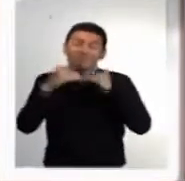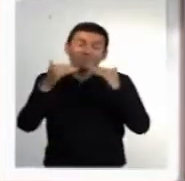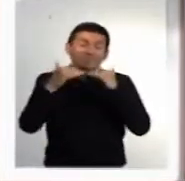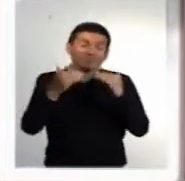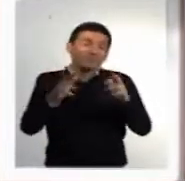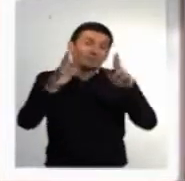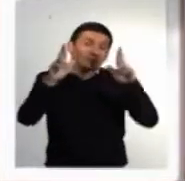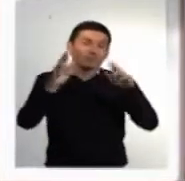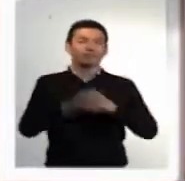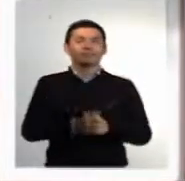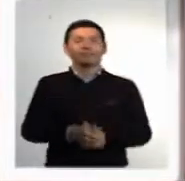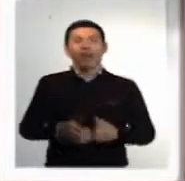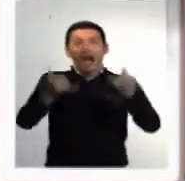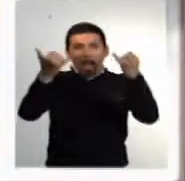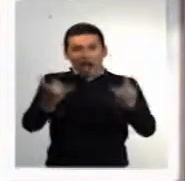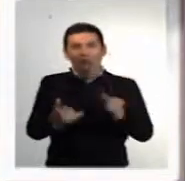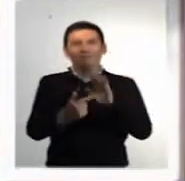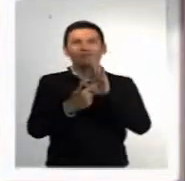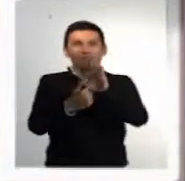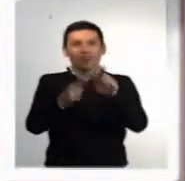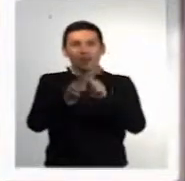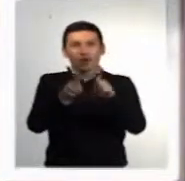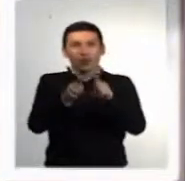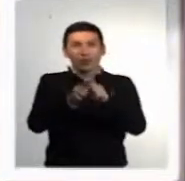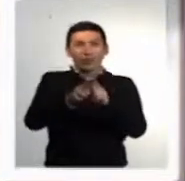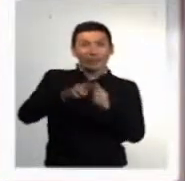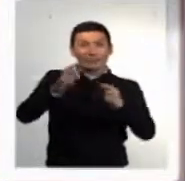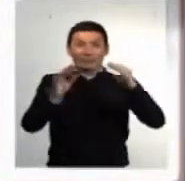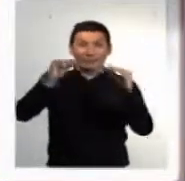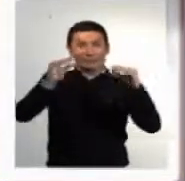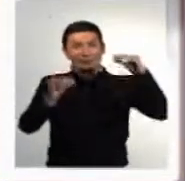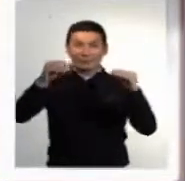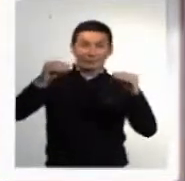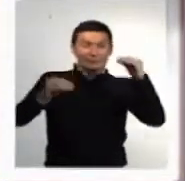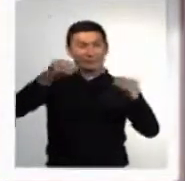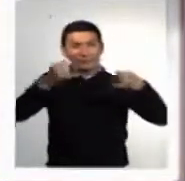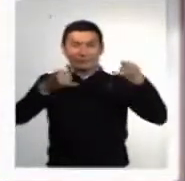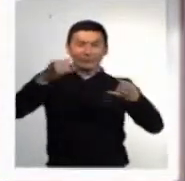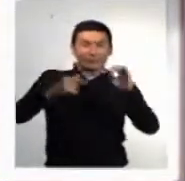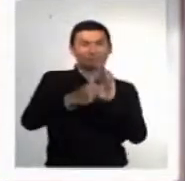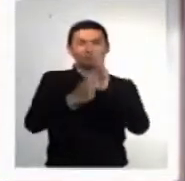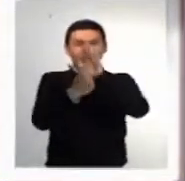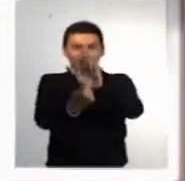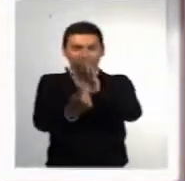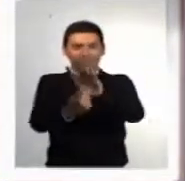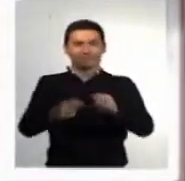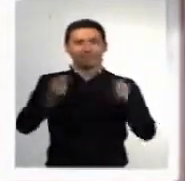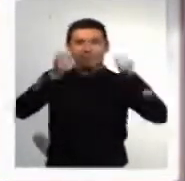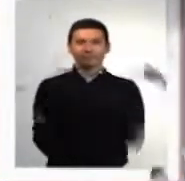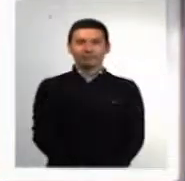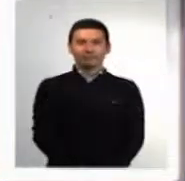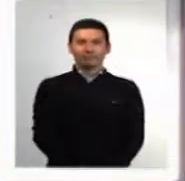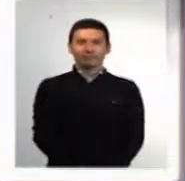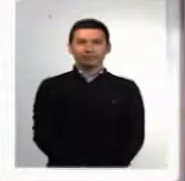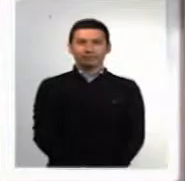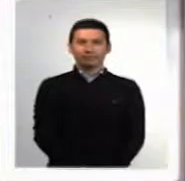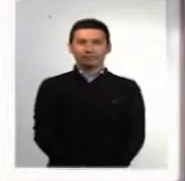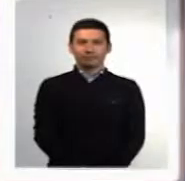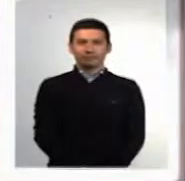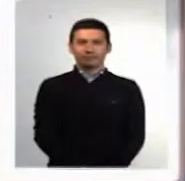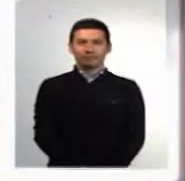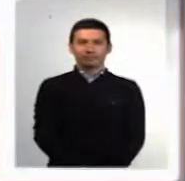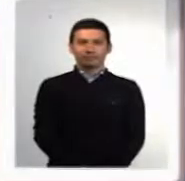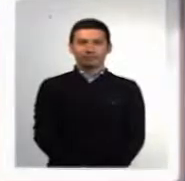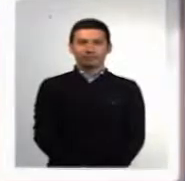espero que sí. Bueno, llegó el momento de los más pequeños, les tenemos una sorpresa a ver si les gusta dibujos animados. Entran a una